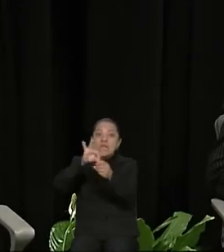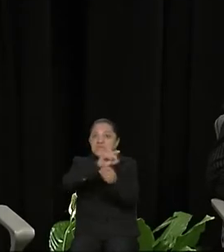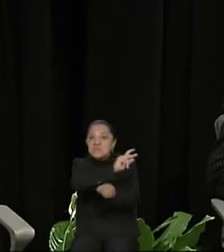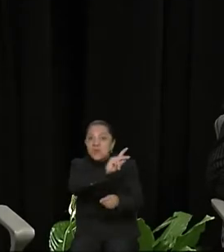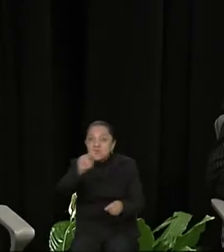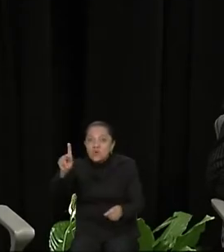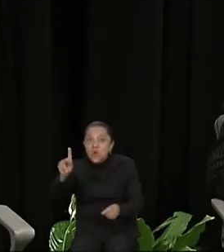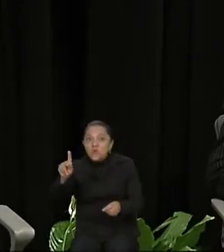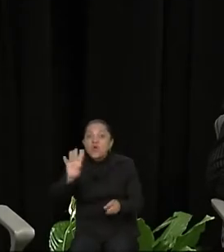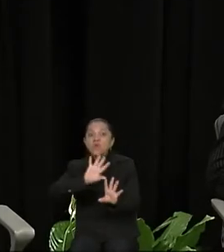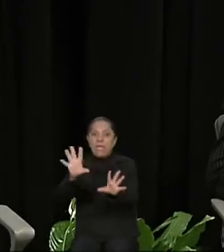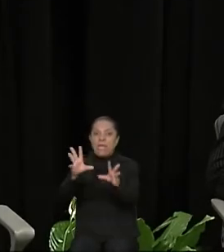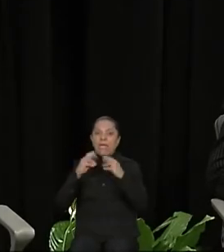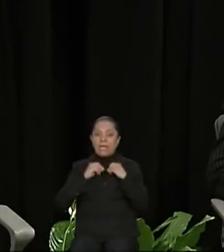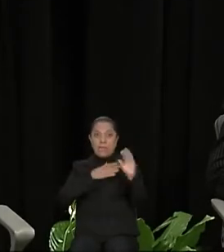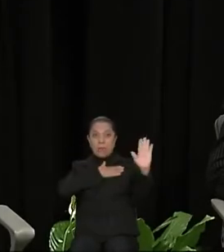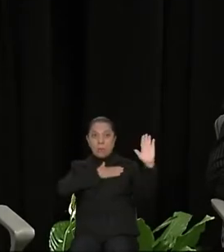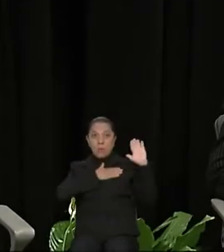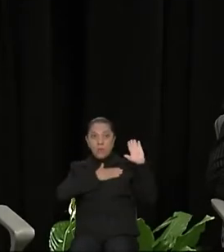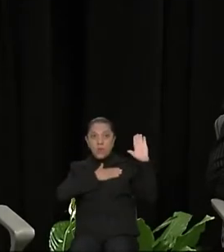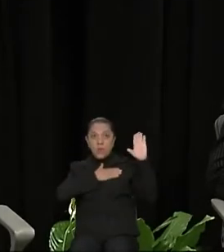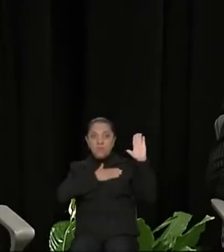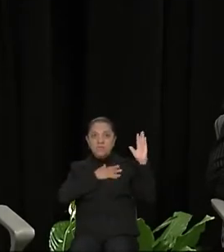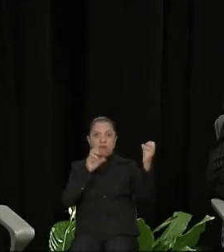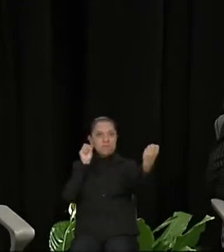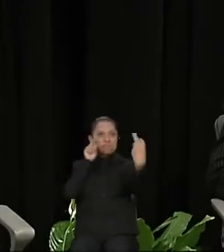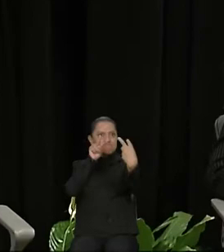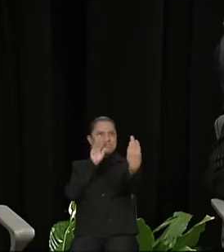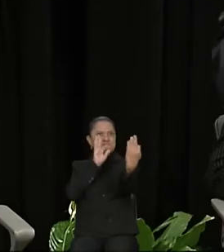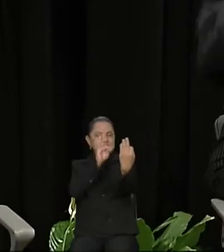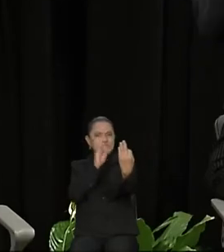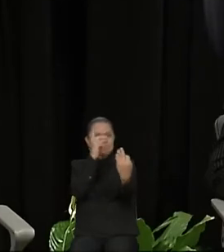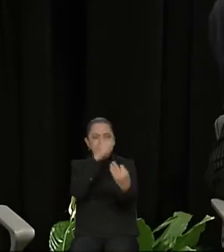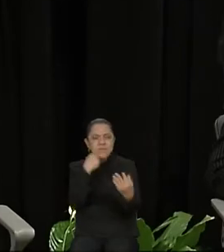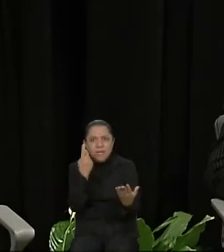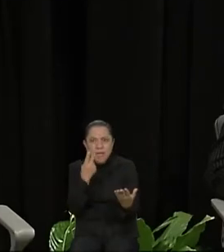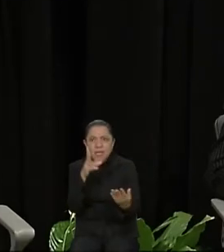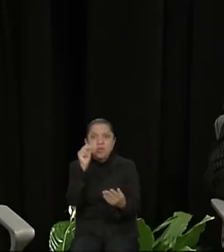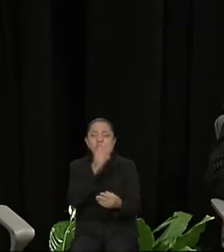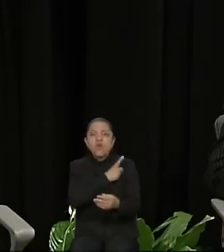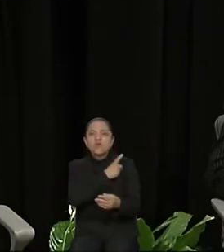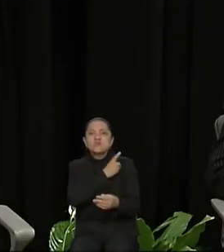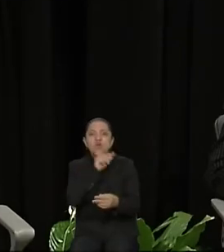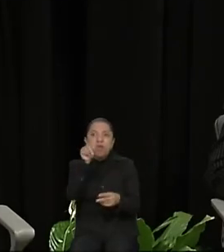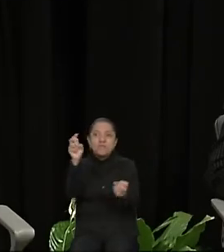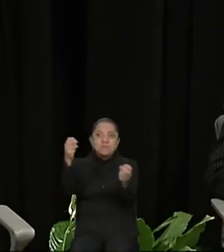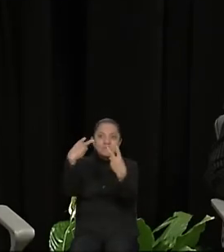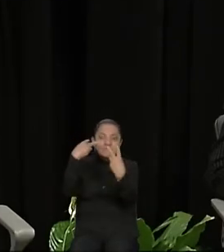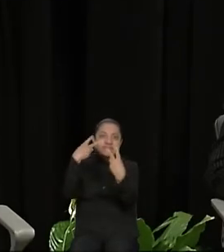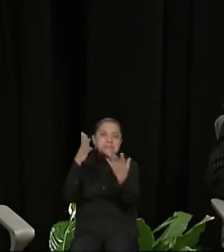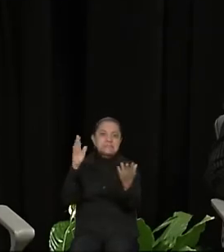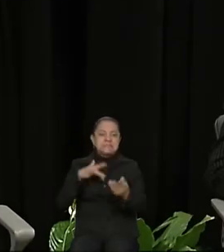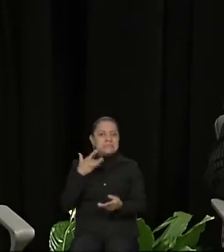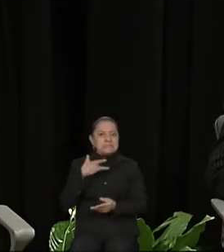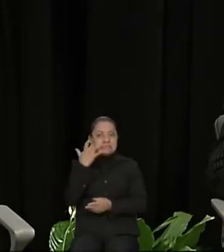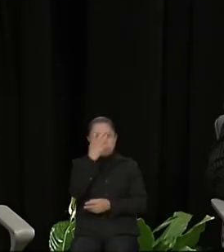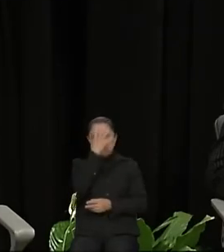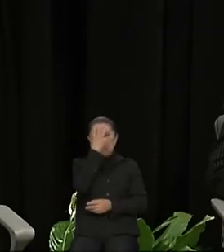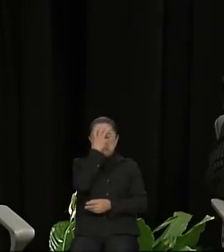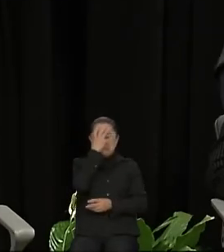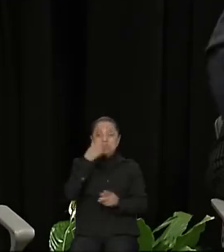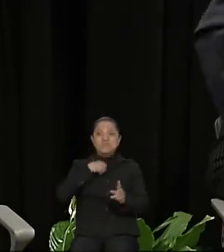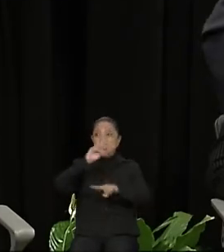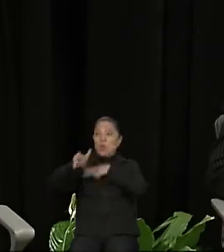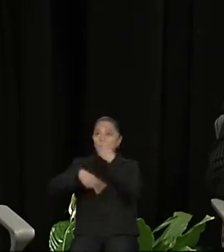un compromiso de ver en la cara y no solamente que nos conocen nos reconozcan. Es vergonzoso en cualquier lugar que voy, pregunto,